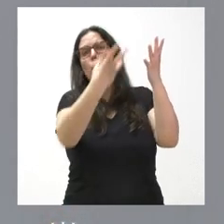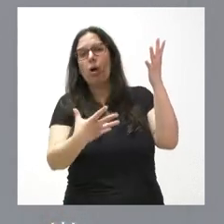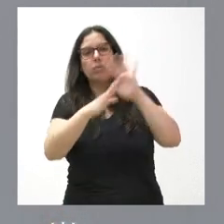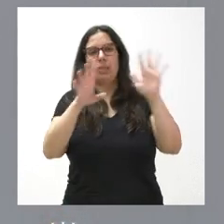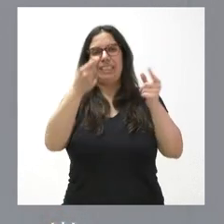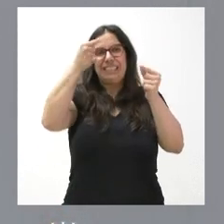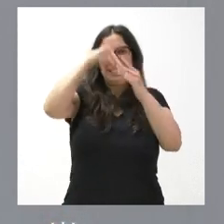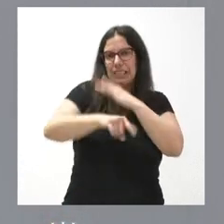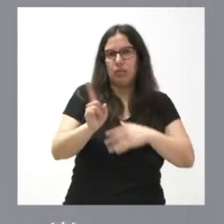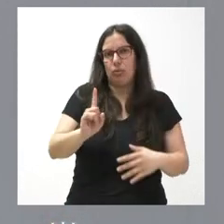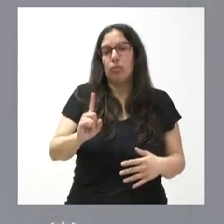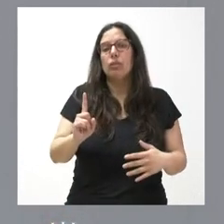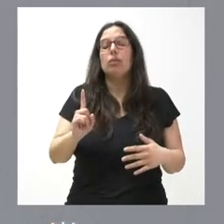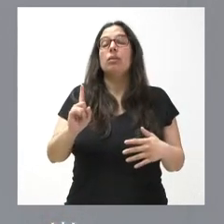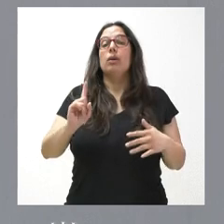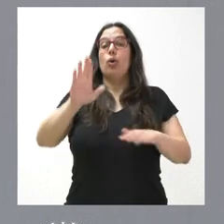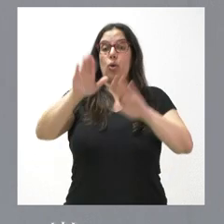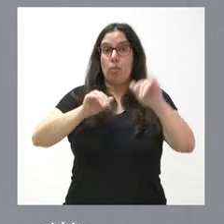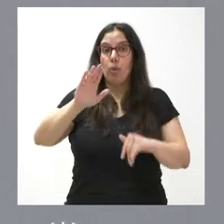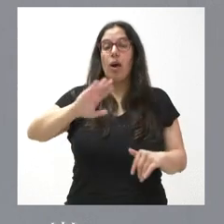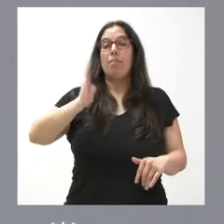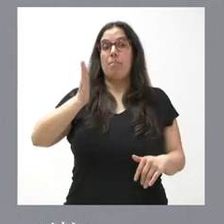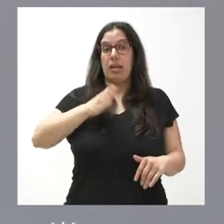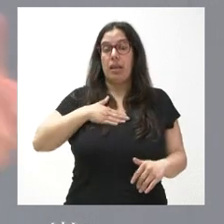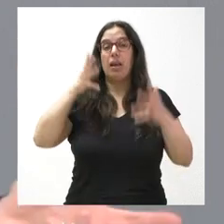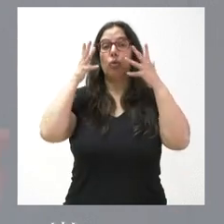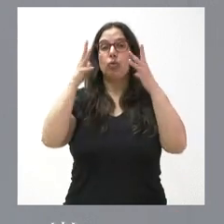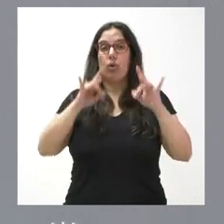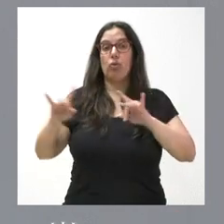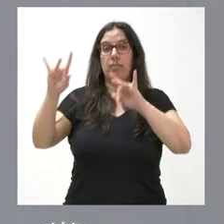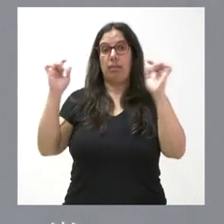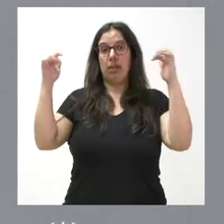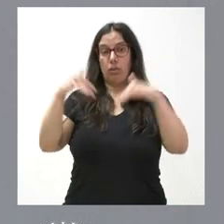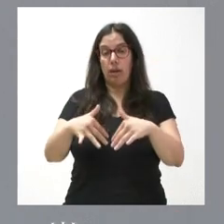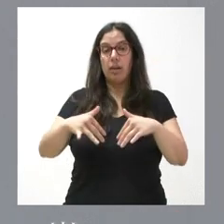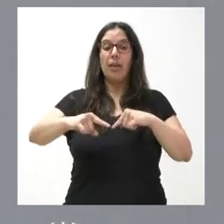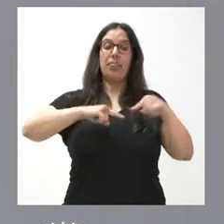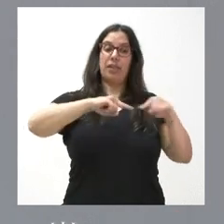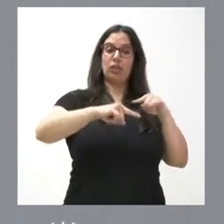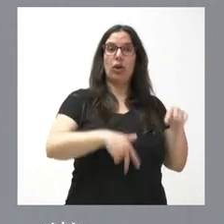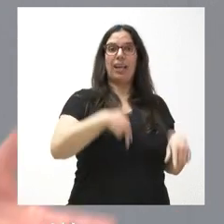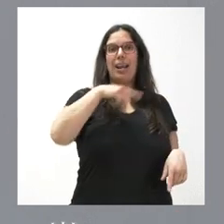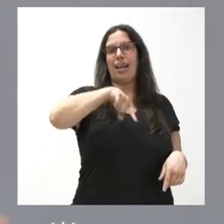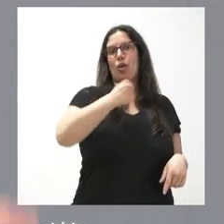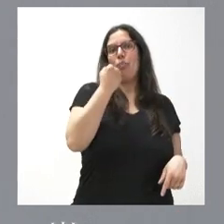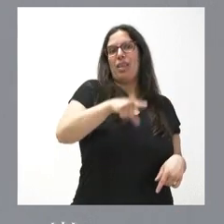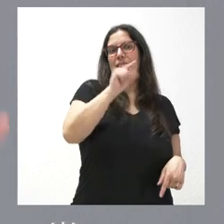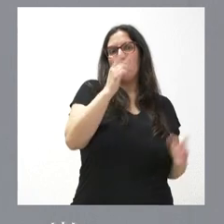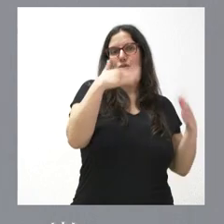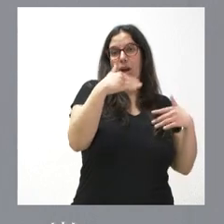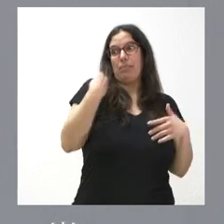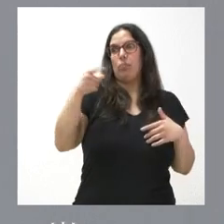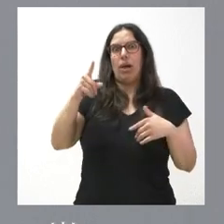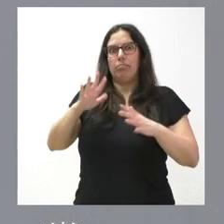examinarlo. Hay una convocatoria para el Consejo Interterritorial. El órgano de directores generales no órgano decisorio, tampoco allí mismo sobre la